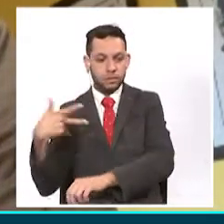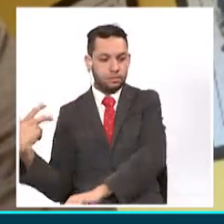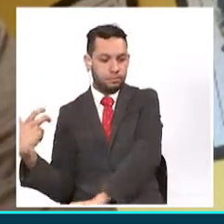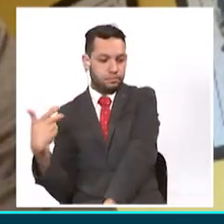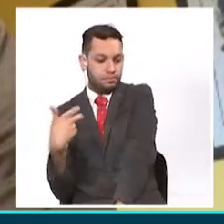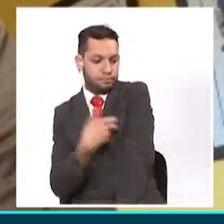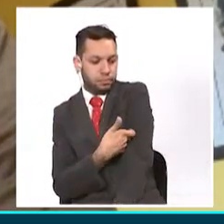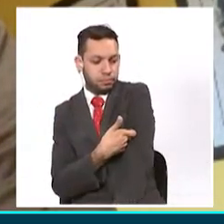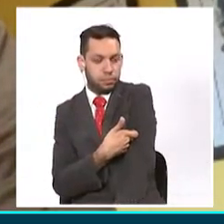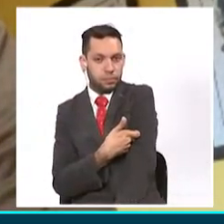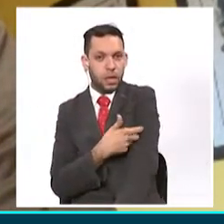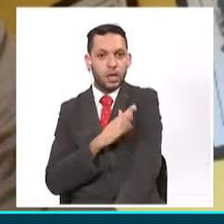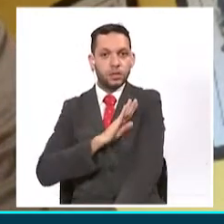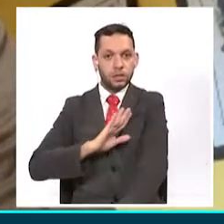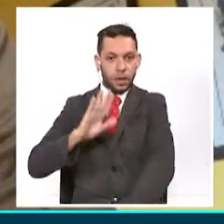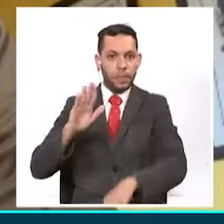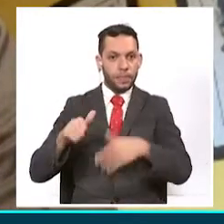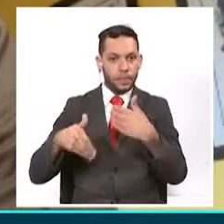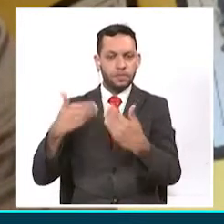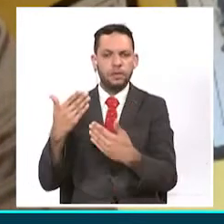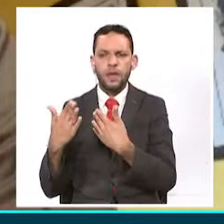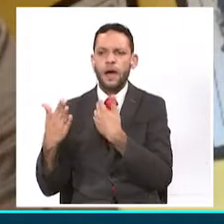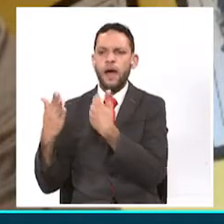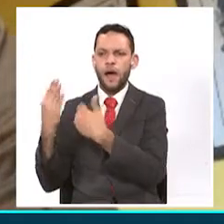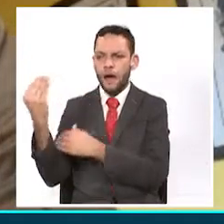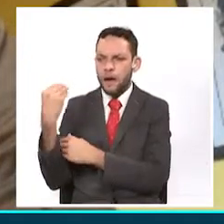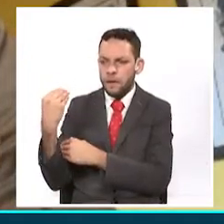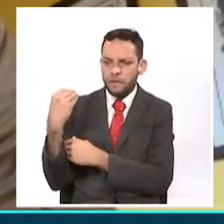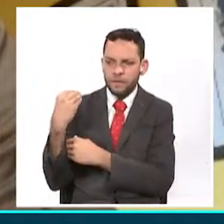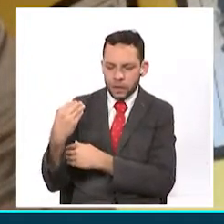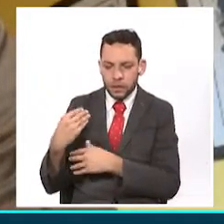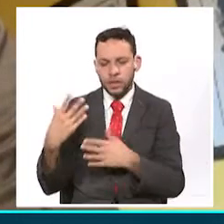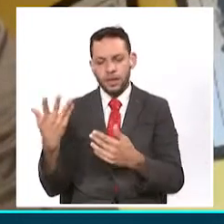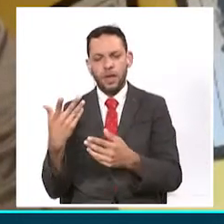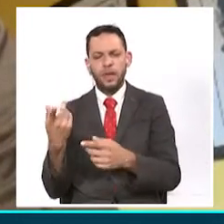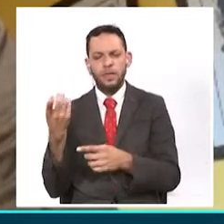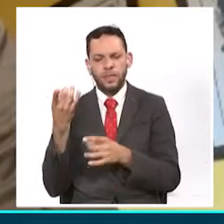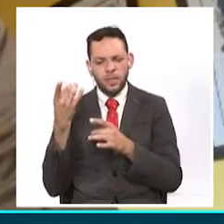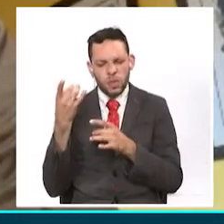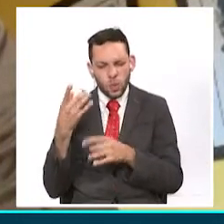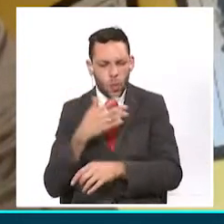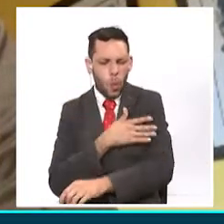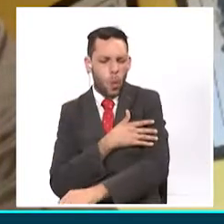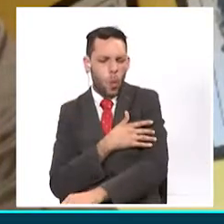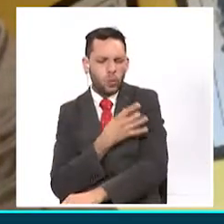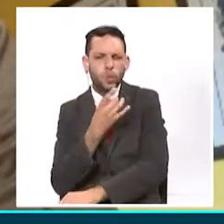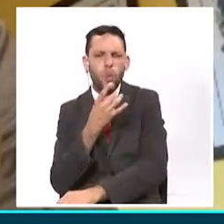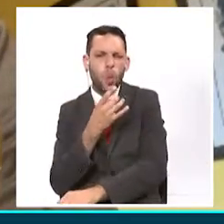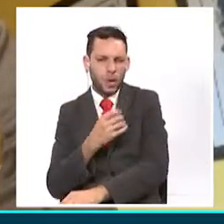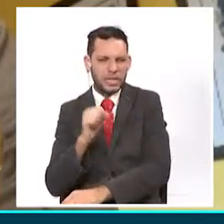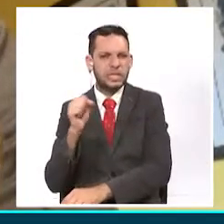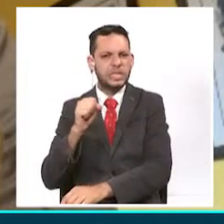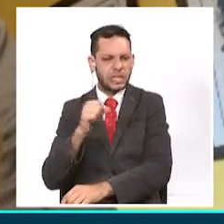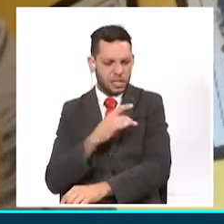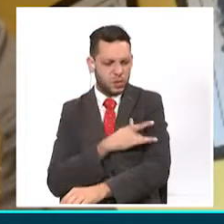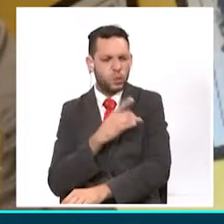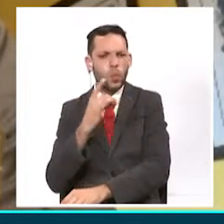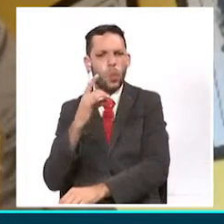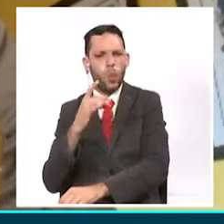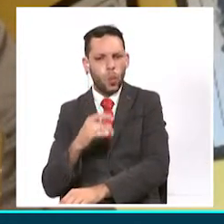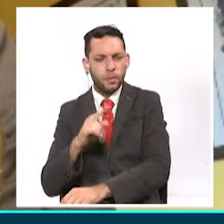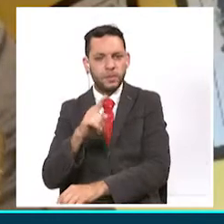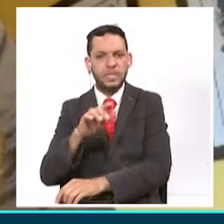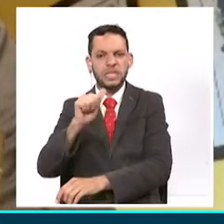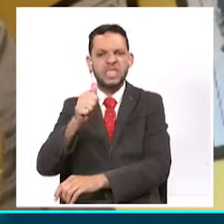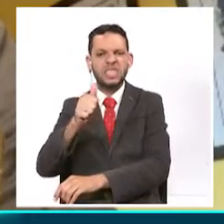luego me advirtieron que me iba a doler el brazo. Efectivamente me dolió el brazo. Me dejaron allí 10